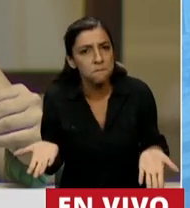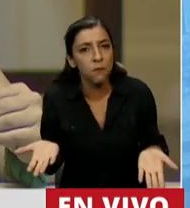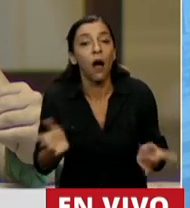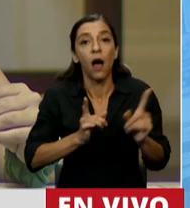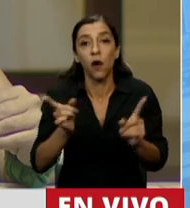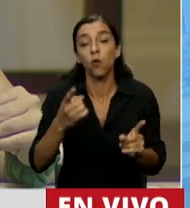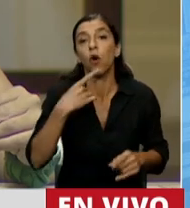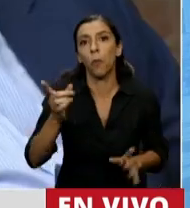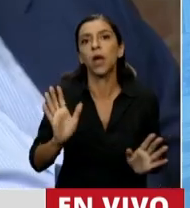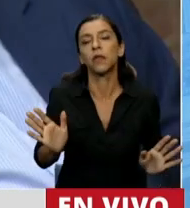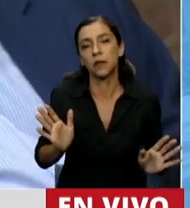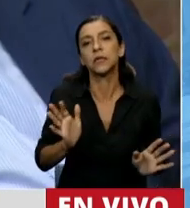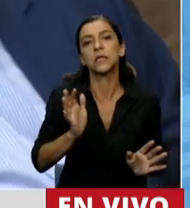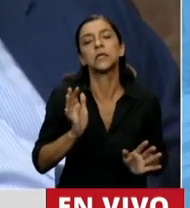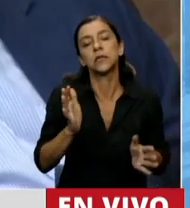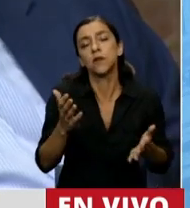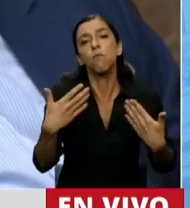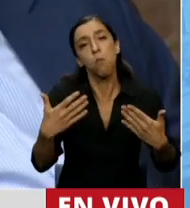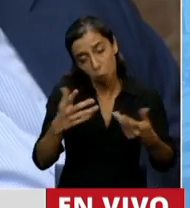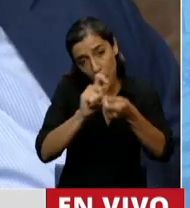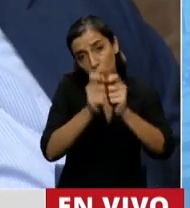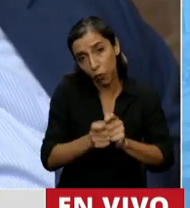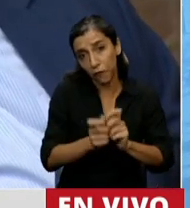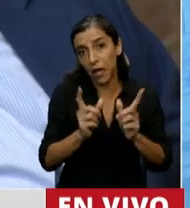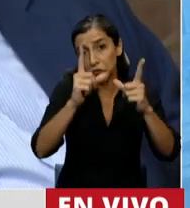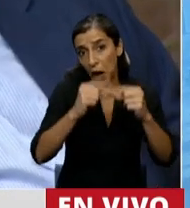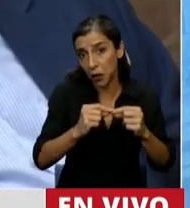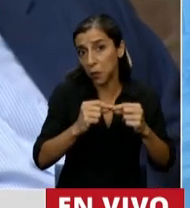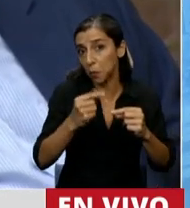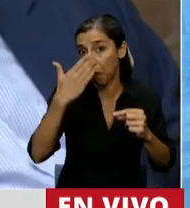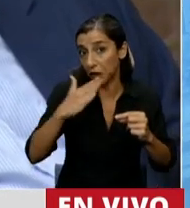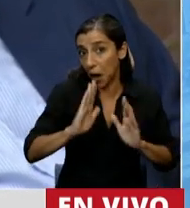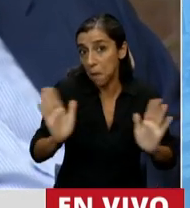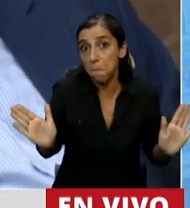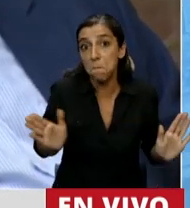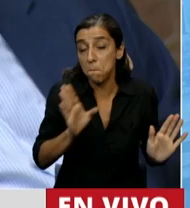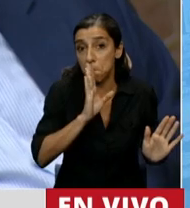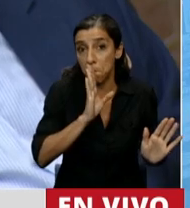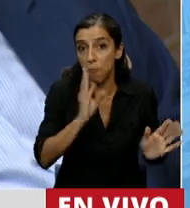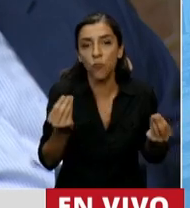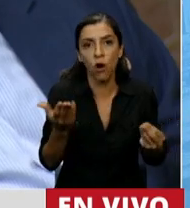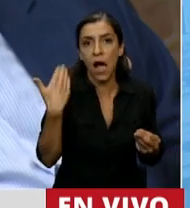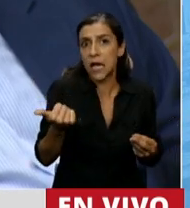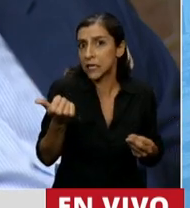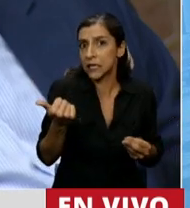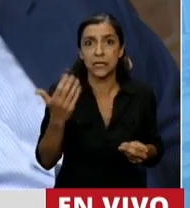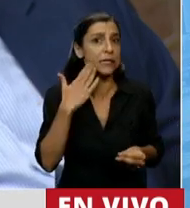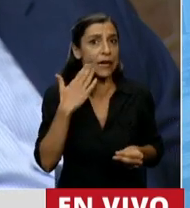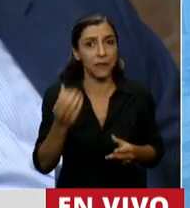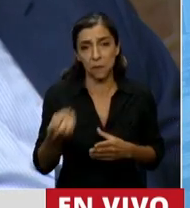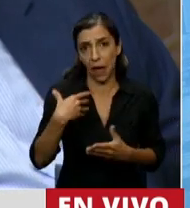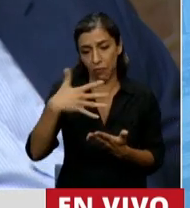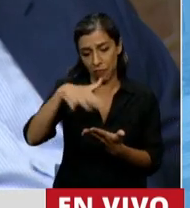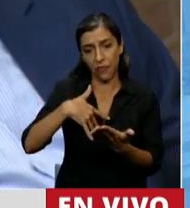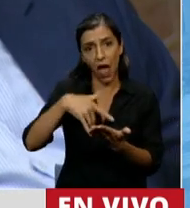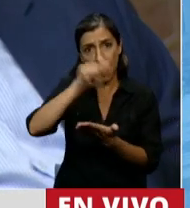favorable para modificar ese artículo, pero se ve que no alcanzó. Porque en la tarde de ayer me enviaron una alternativa